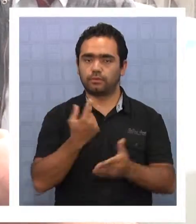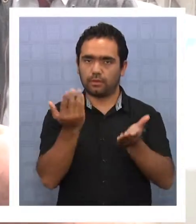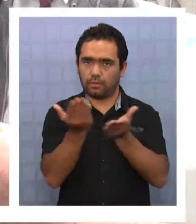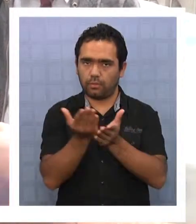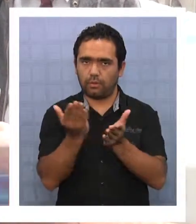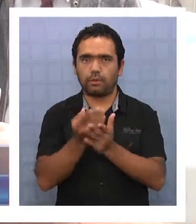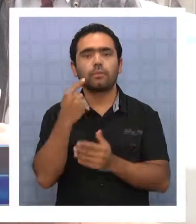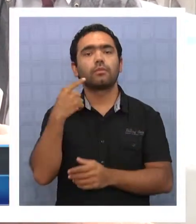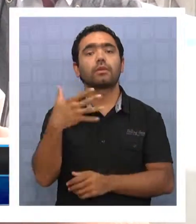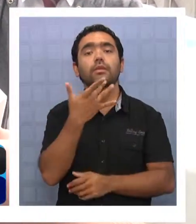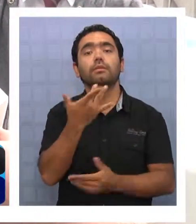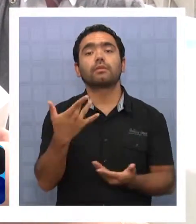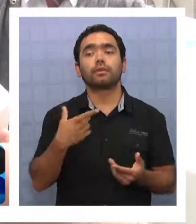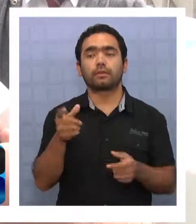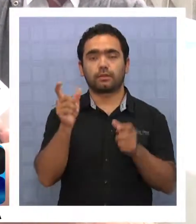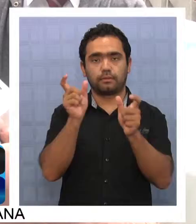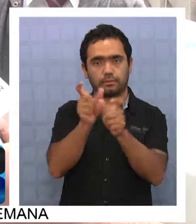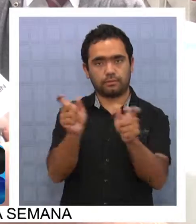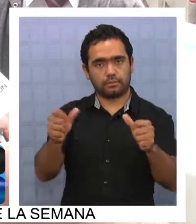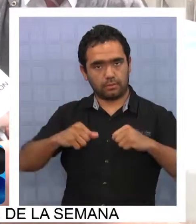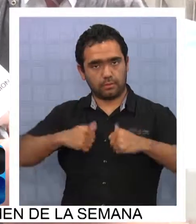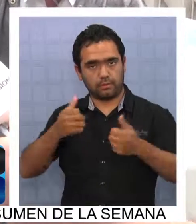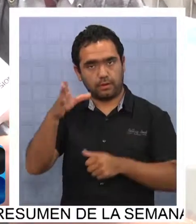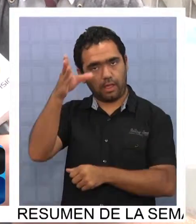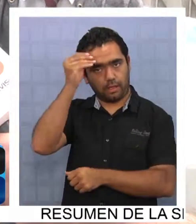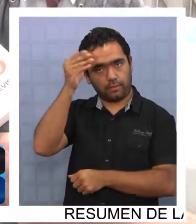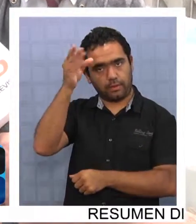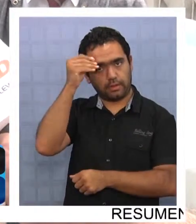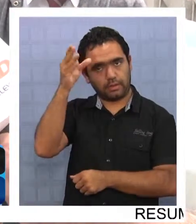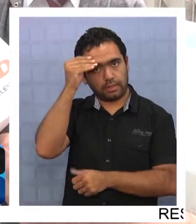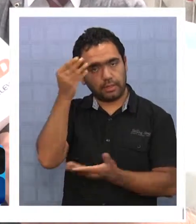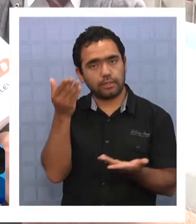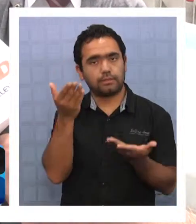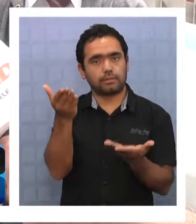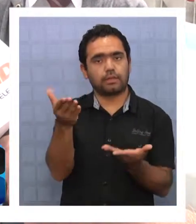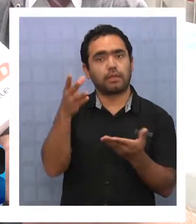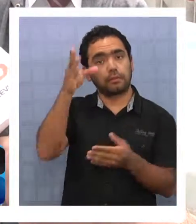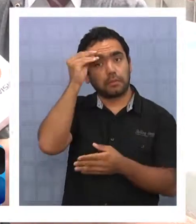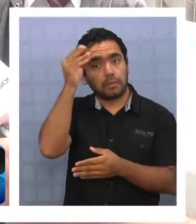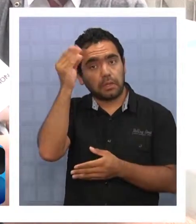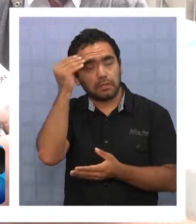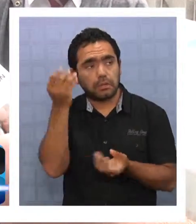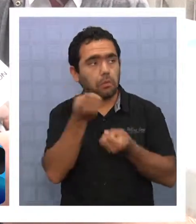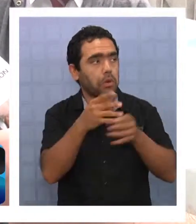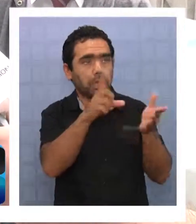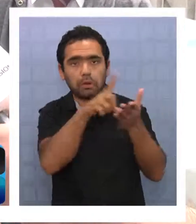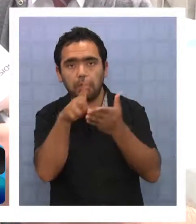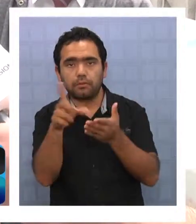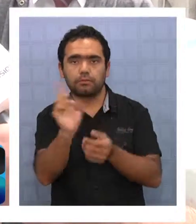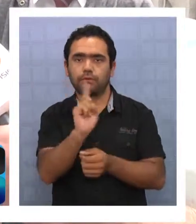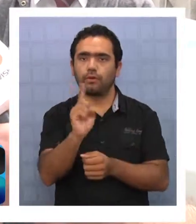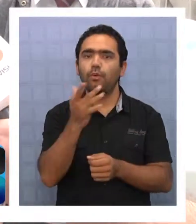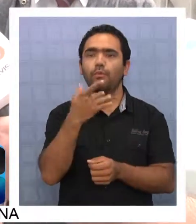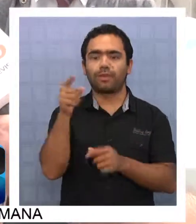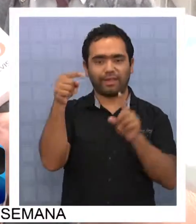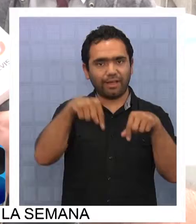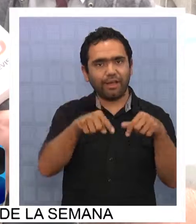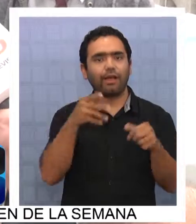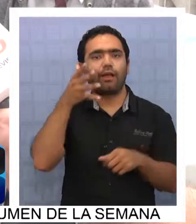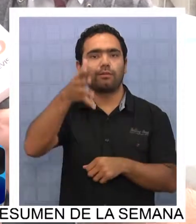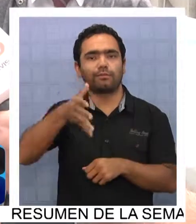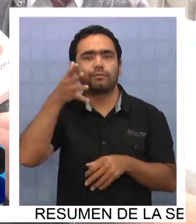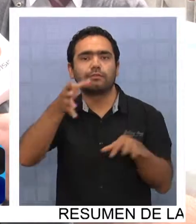importante ya que los niños van adquiriendo experiencia, experiencia que no lo van a encontrar en cualquier lugar ya que tuvieron que exponer, tuvieron que